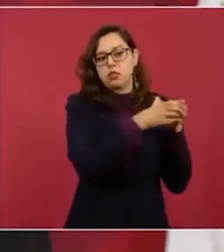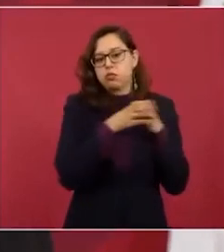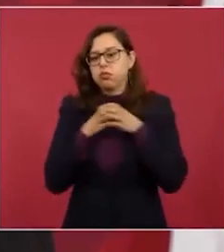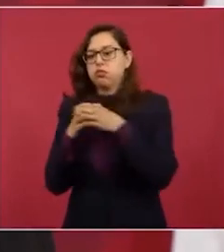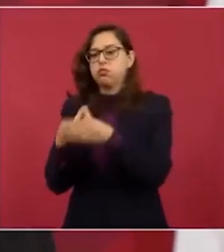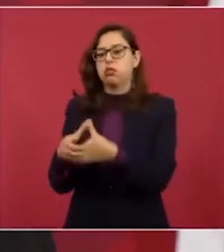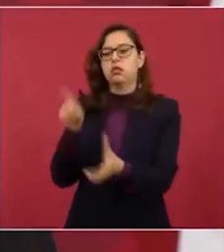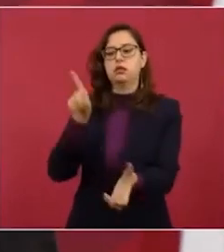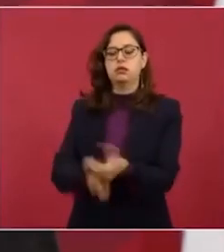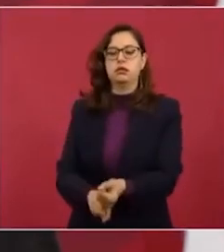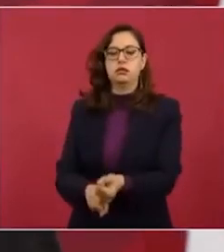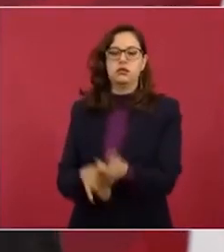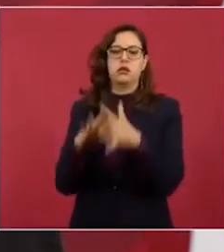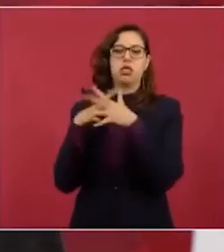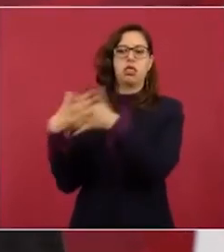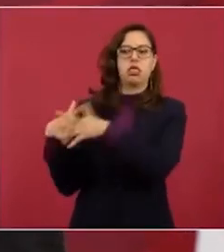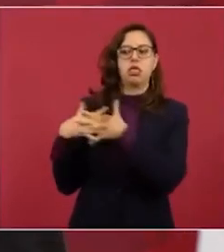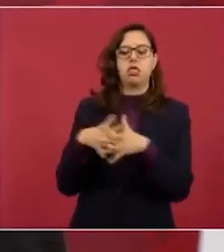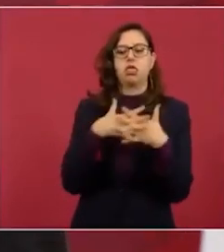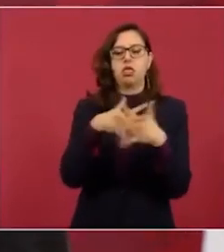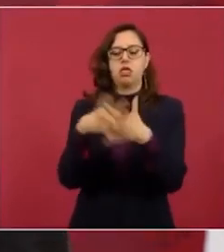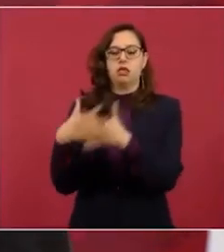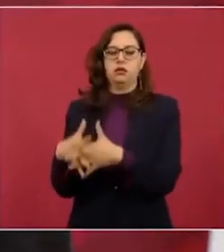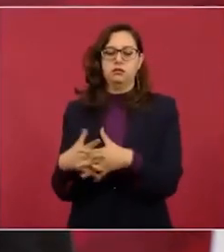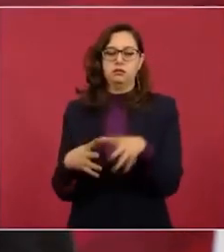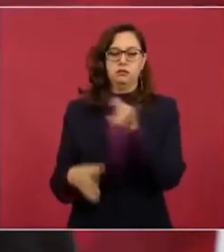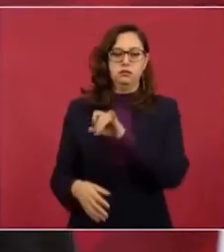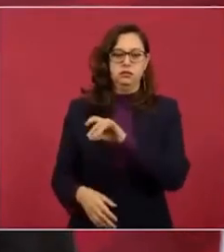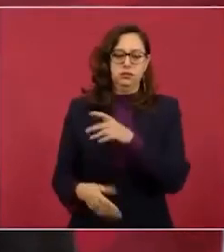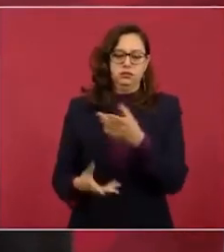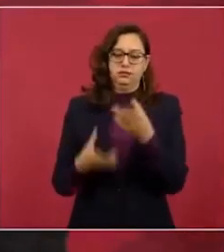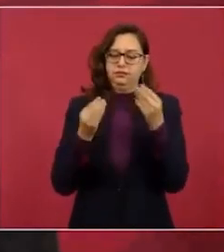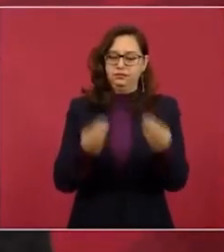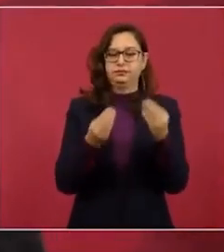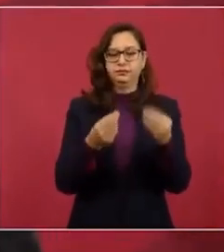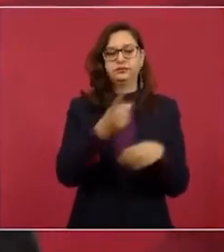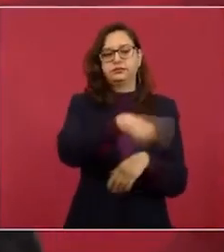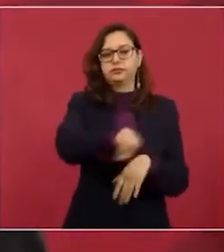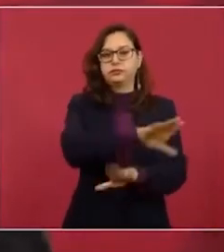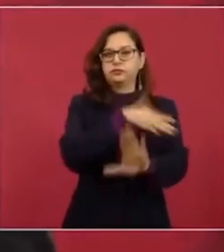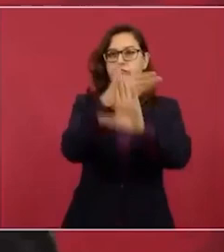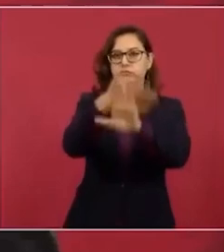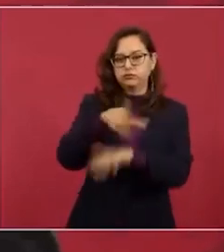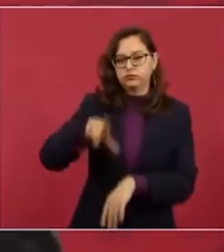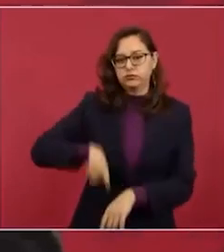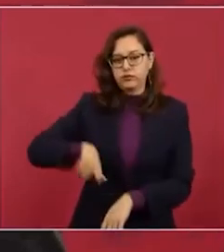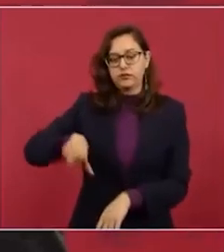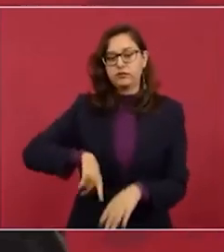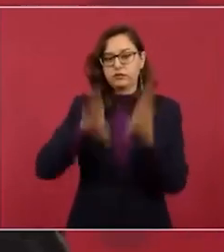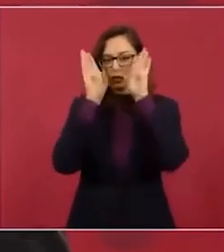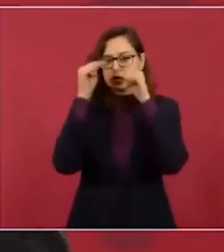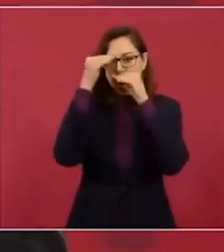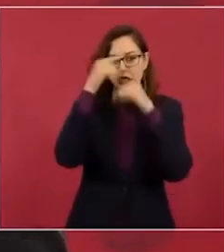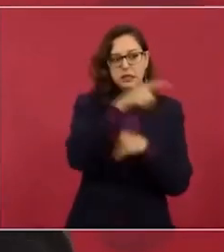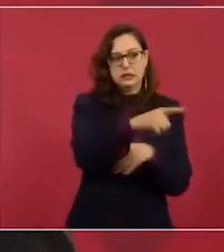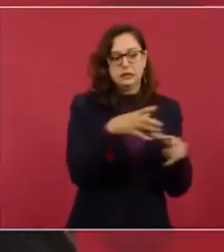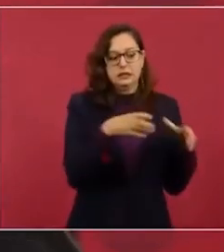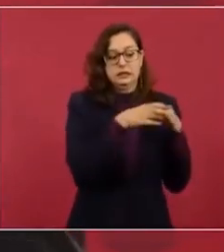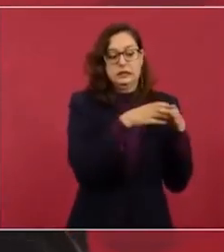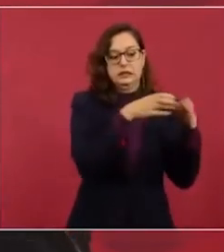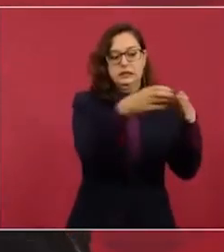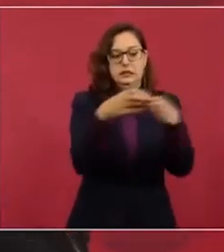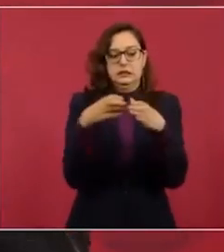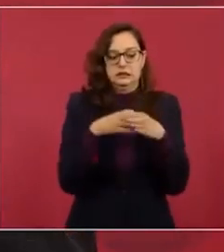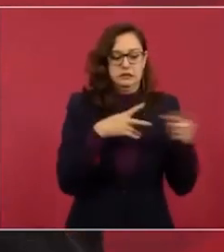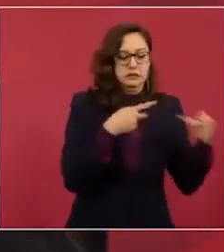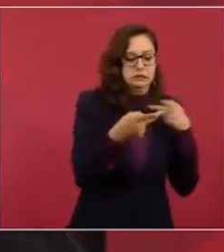de derecha, mucha infiltración. Y entonces lo que quisieran